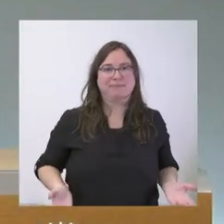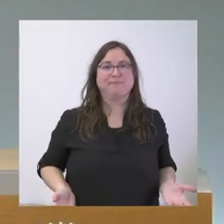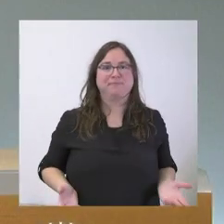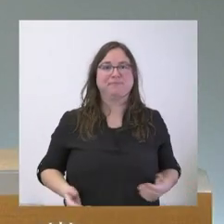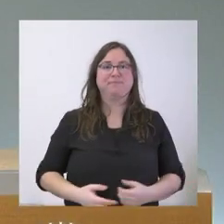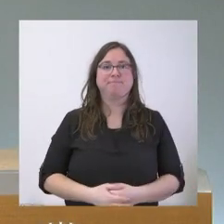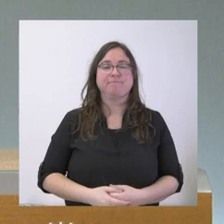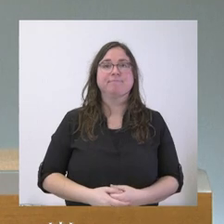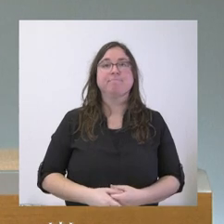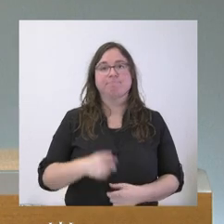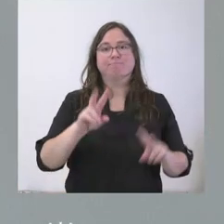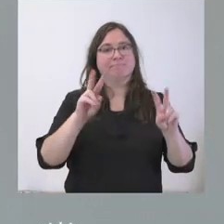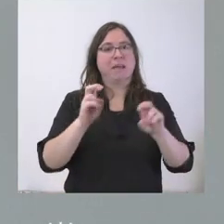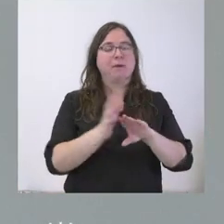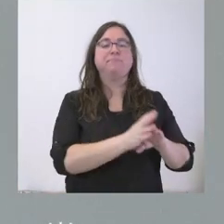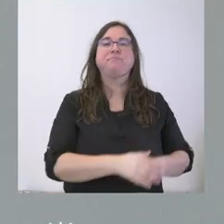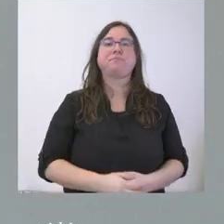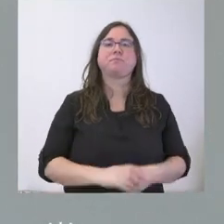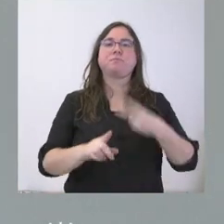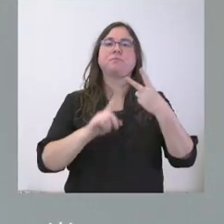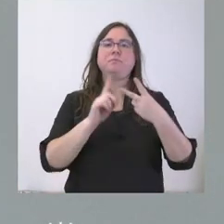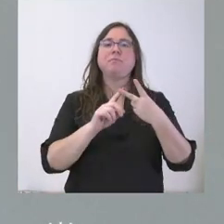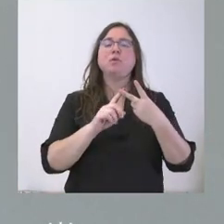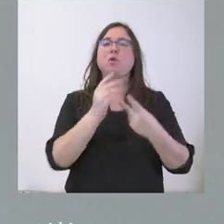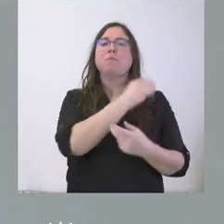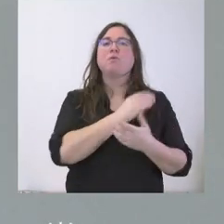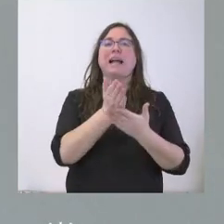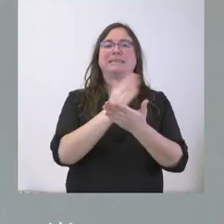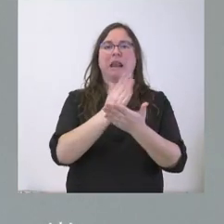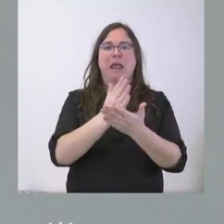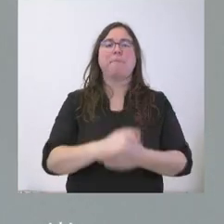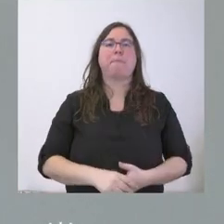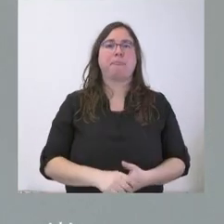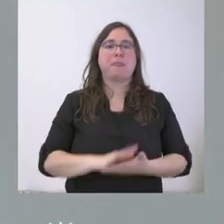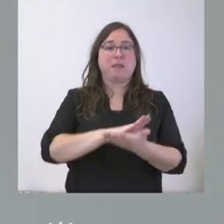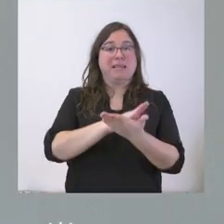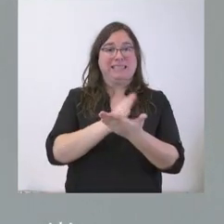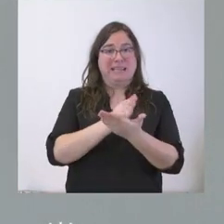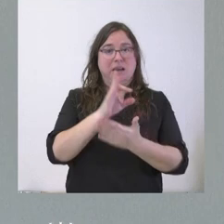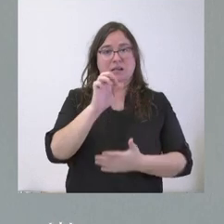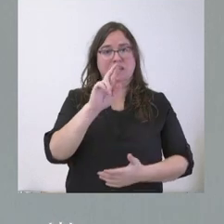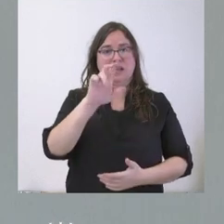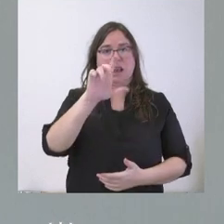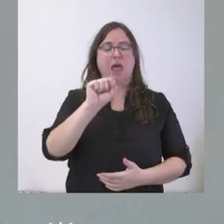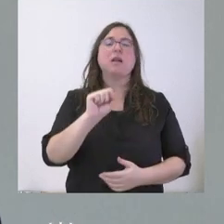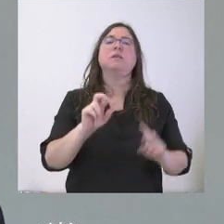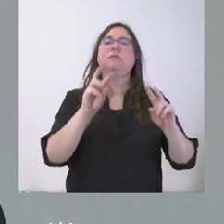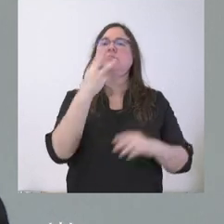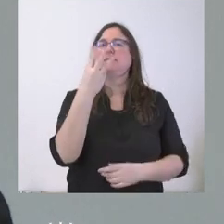Esta es una cuestión. Y, en segundo lugar, plantea usted el SERLA. Bueno, tres cuestiones, básicamente.